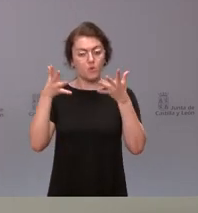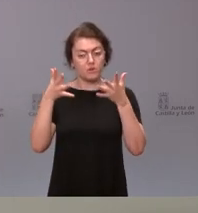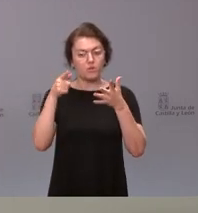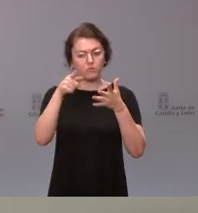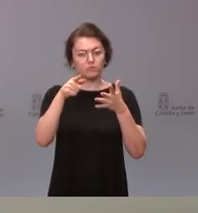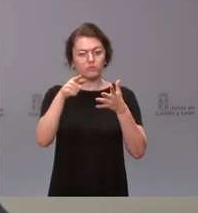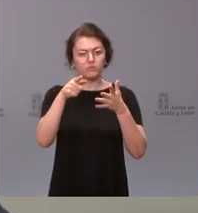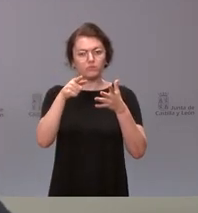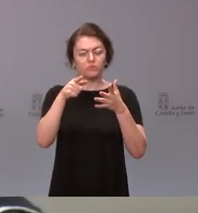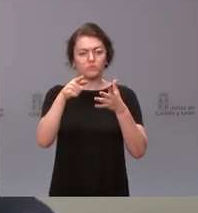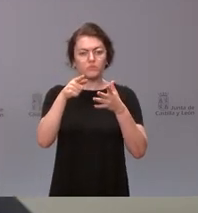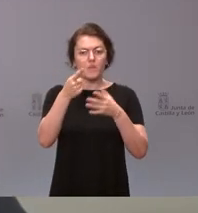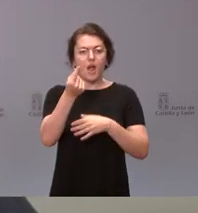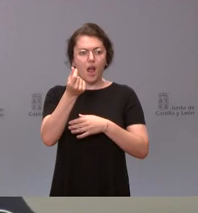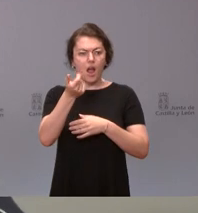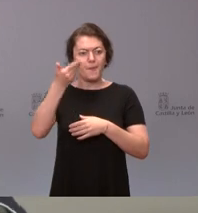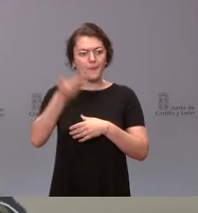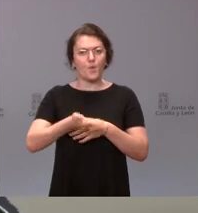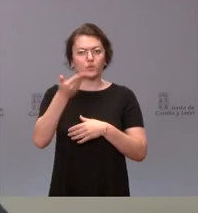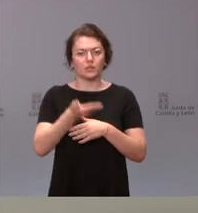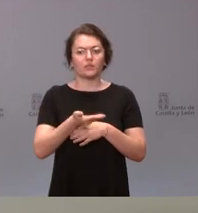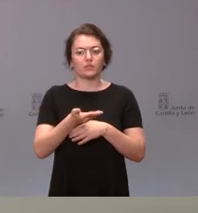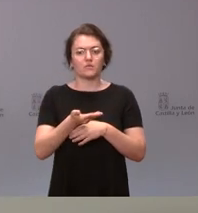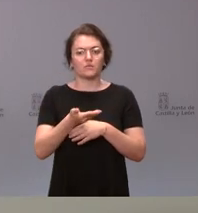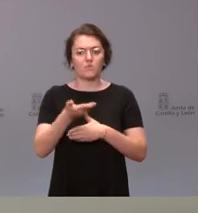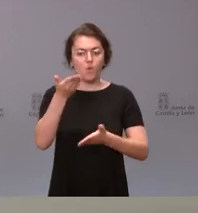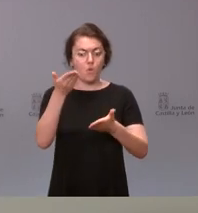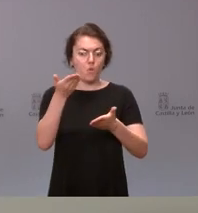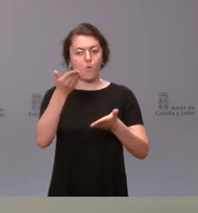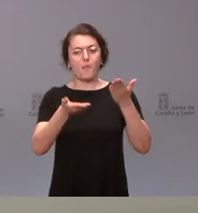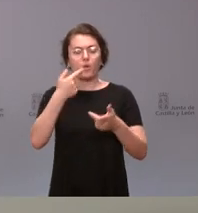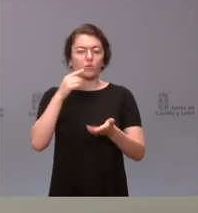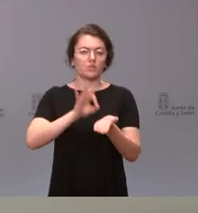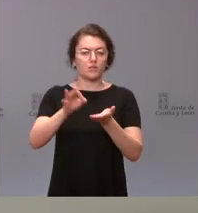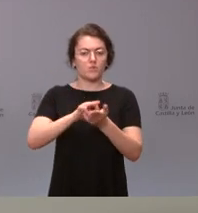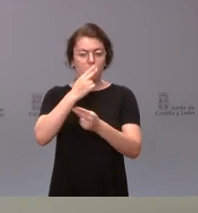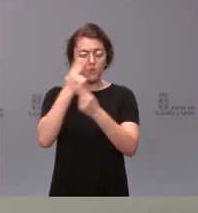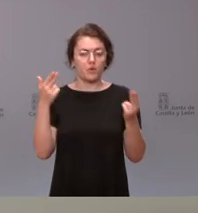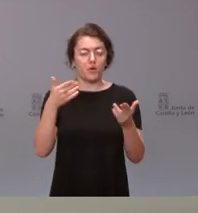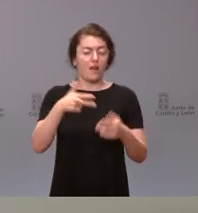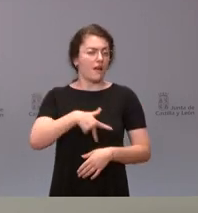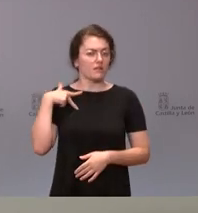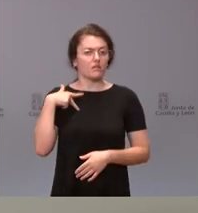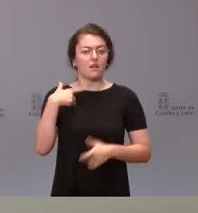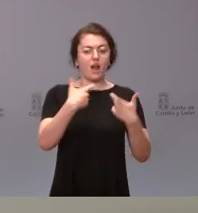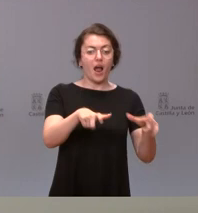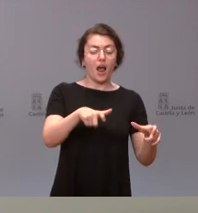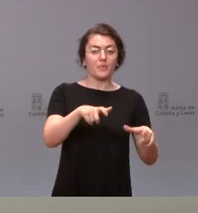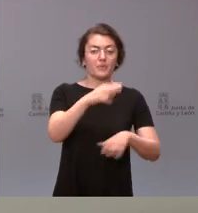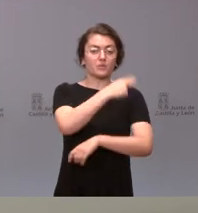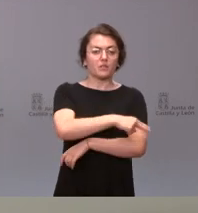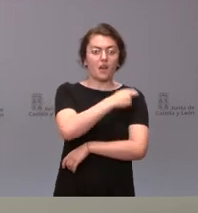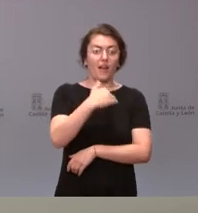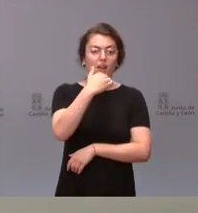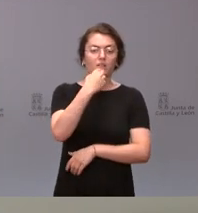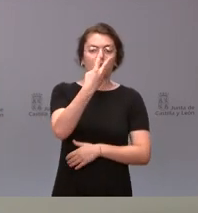relevantes y cantidades relevantes con lo que son el conjunto de los servicios públicos. En el ámbito sanitario casi 800 millones de euros